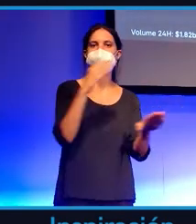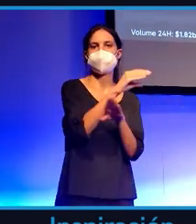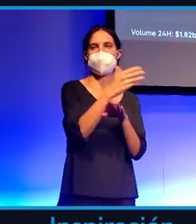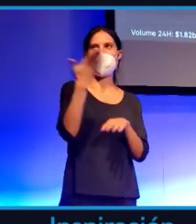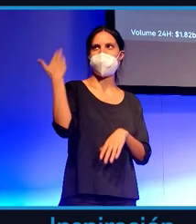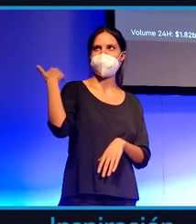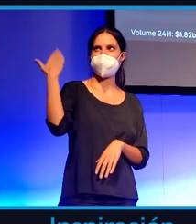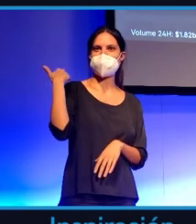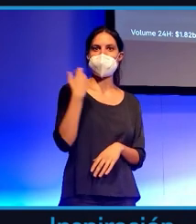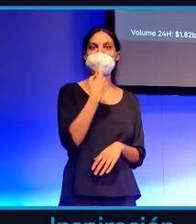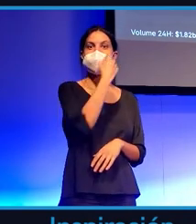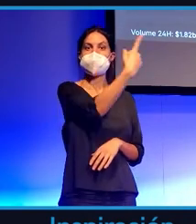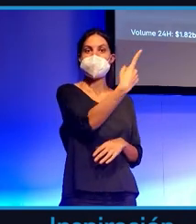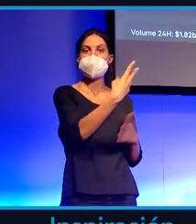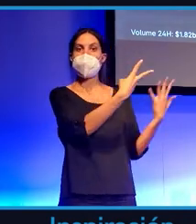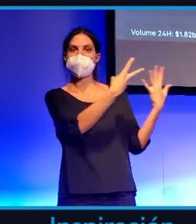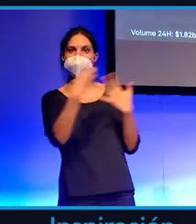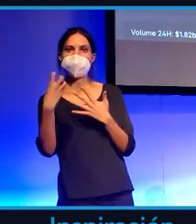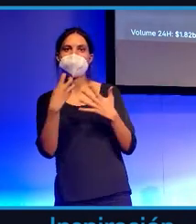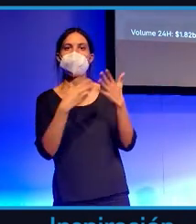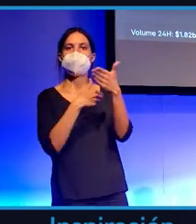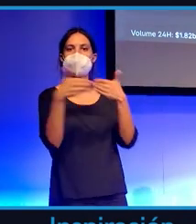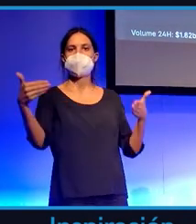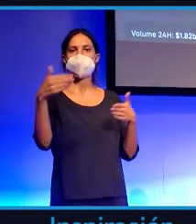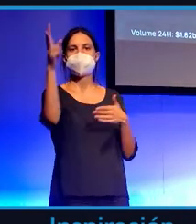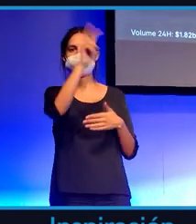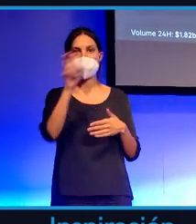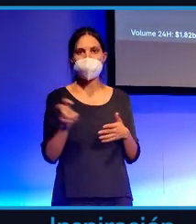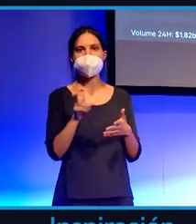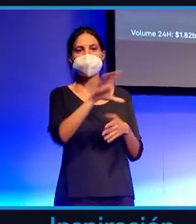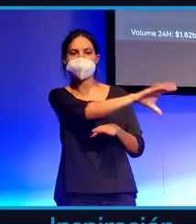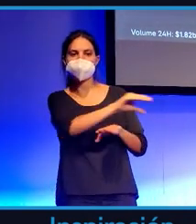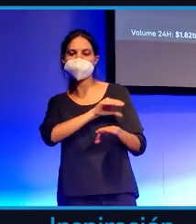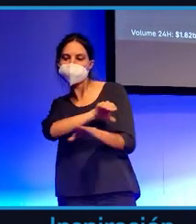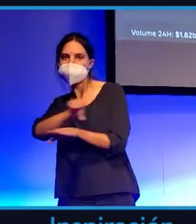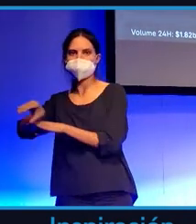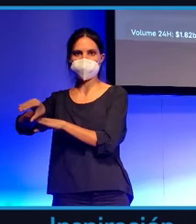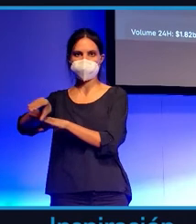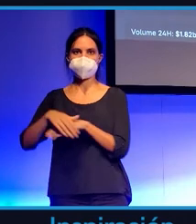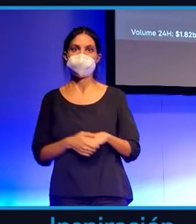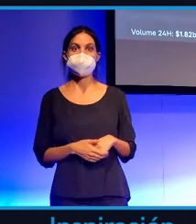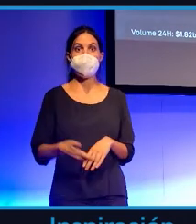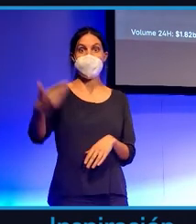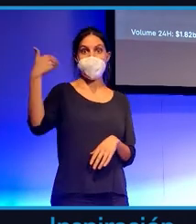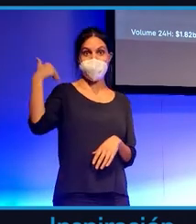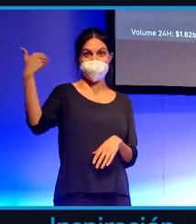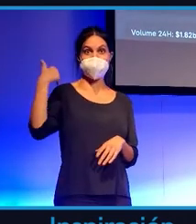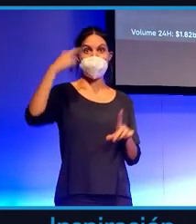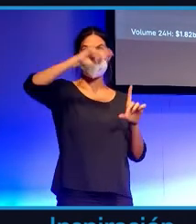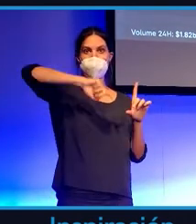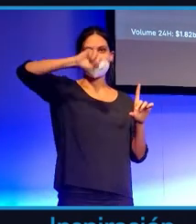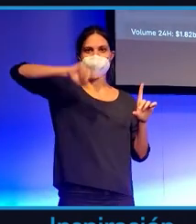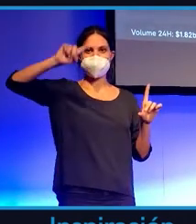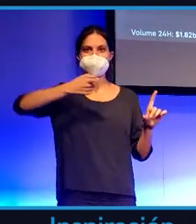1.800 millones de dólares. Para que os hagáis una idea, ayer, en la Bolsa Española,